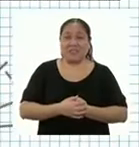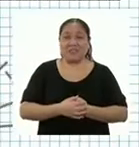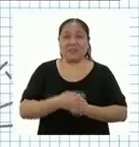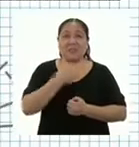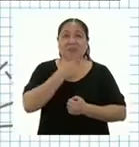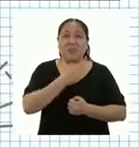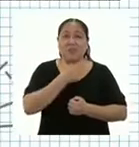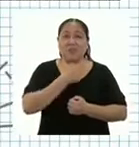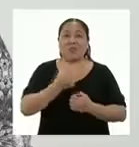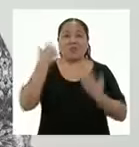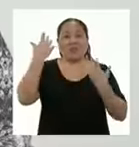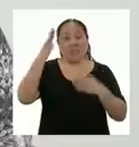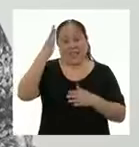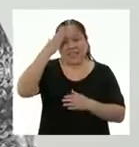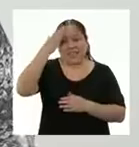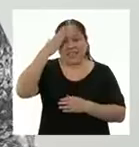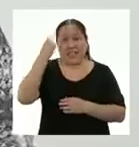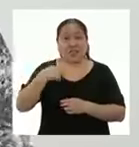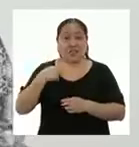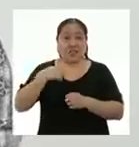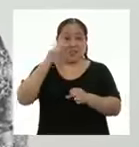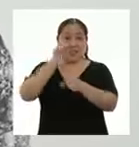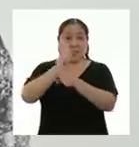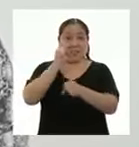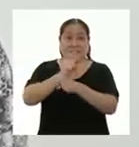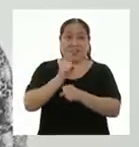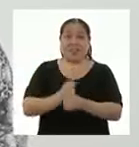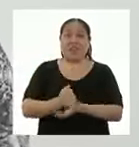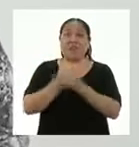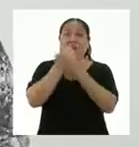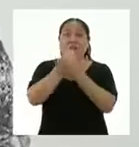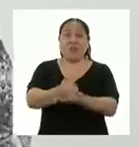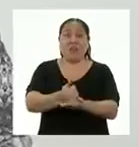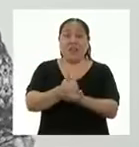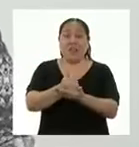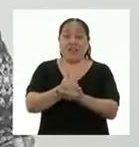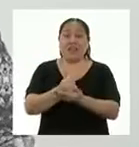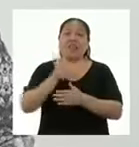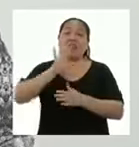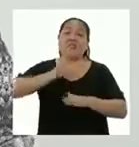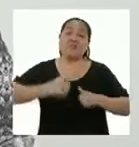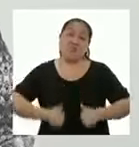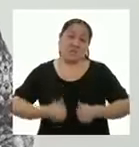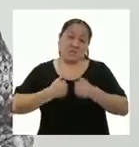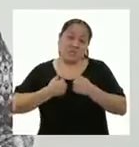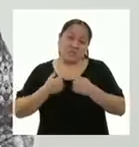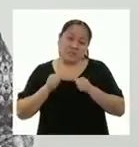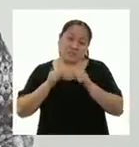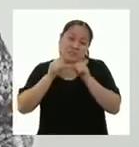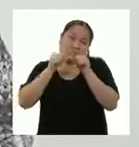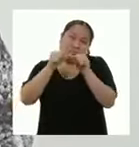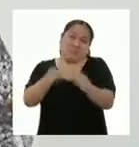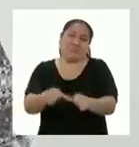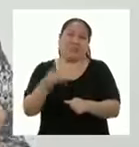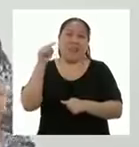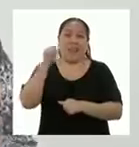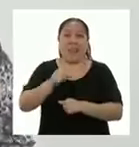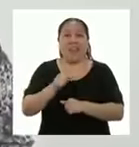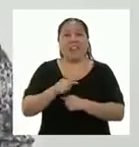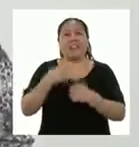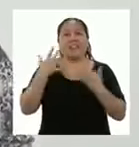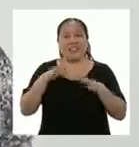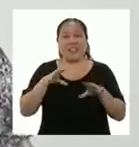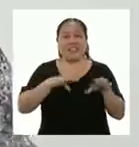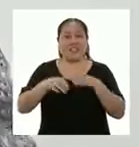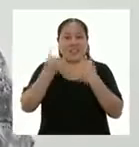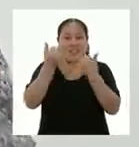cuando sé que les estoy enseñando algo que les va a servir y acompañar por el resto de sus vidas. Y eso es lo que estamos haciendo